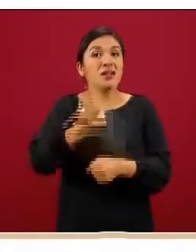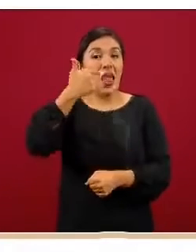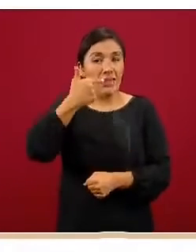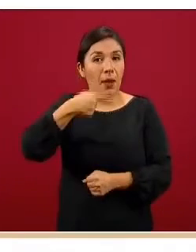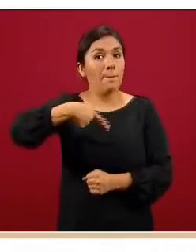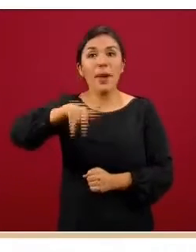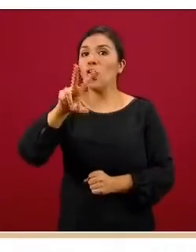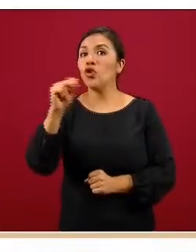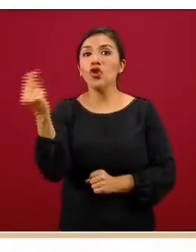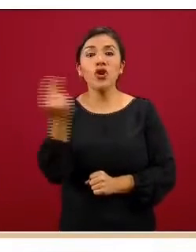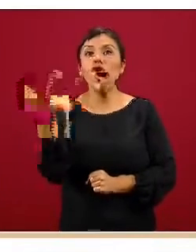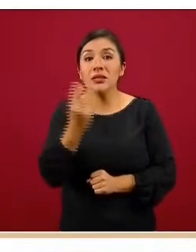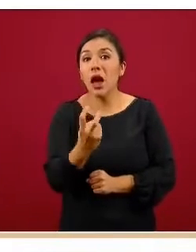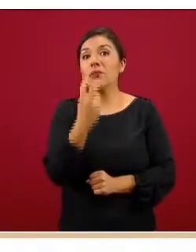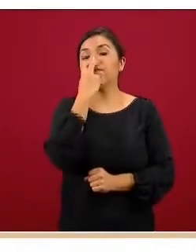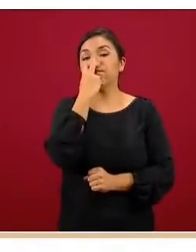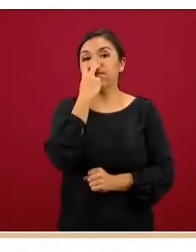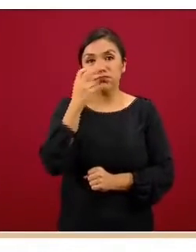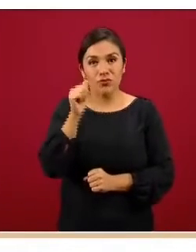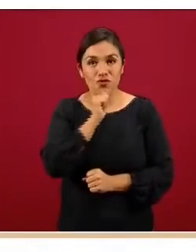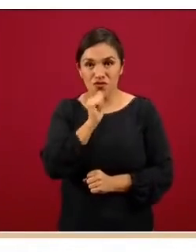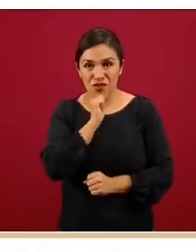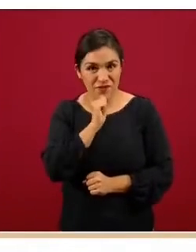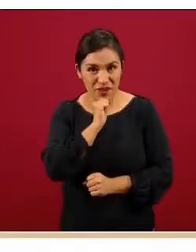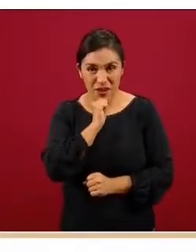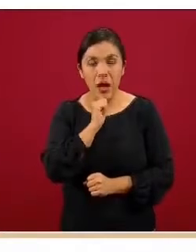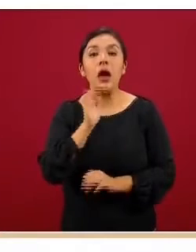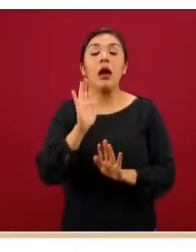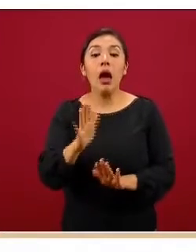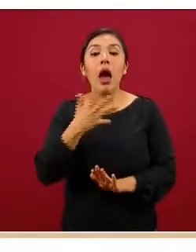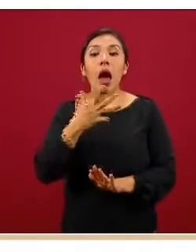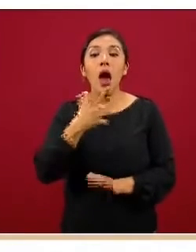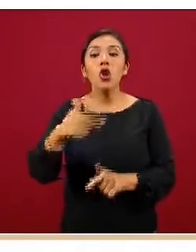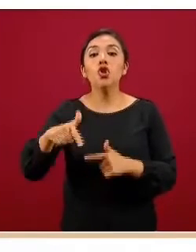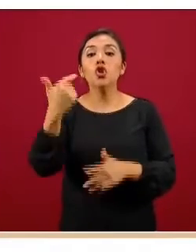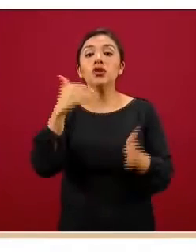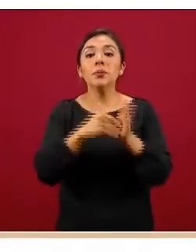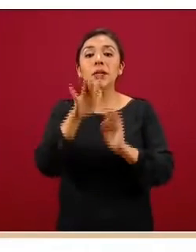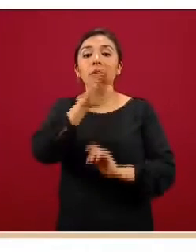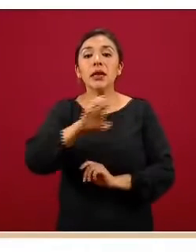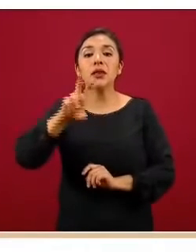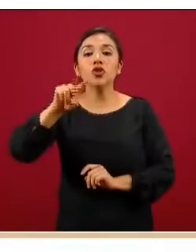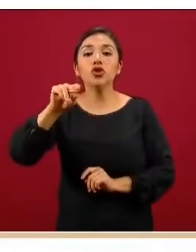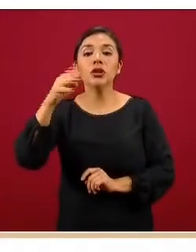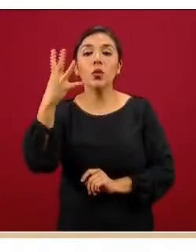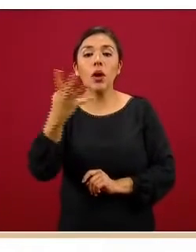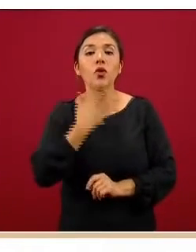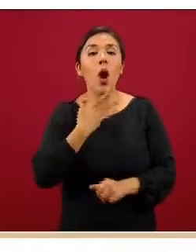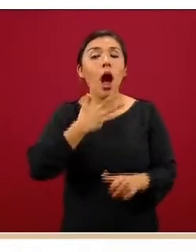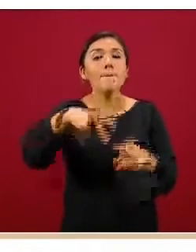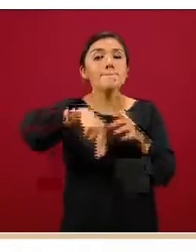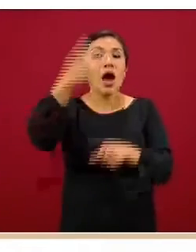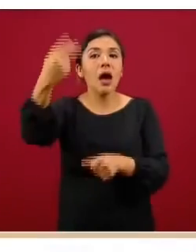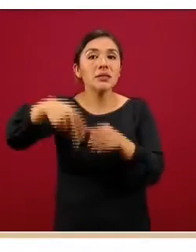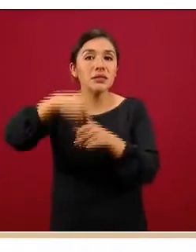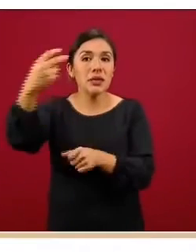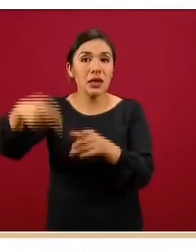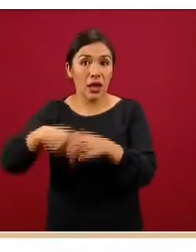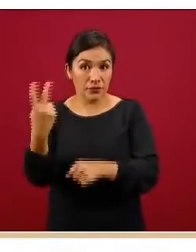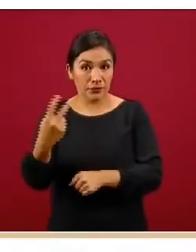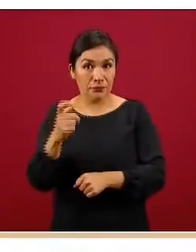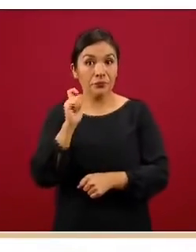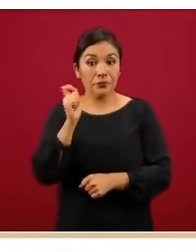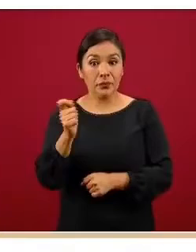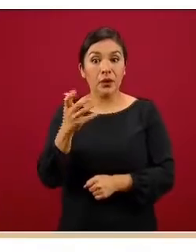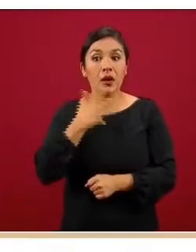pero que no requieren todavía de atención crítica, 12.584 se encontraban disponibles, por lo tanto la ocupación